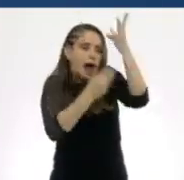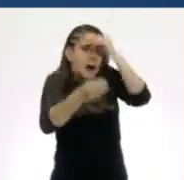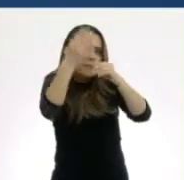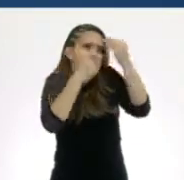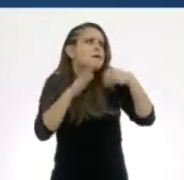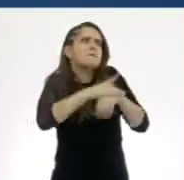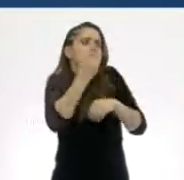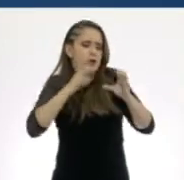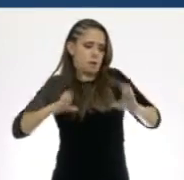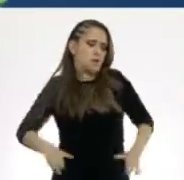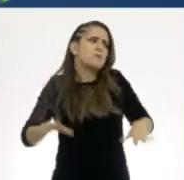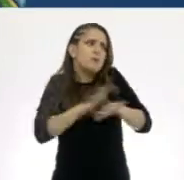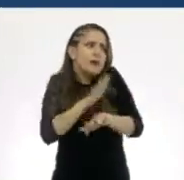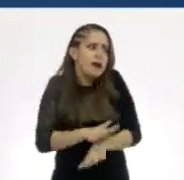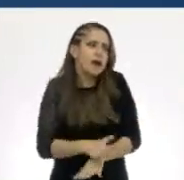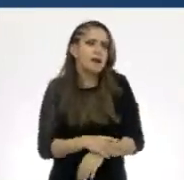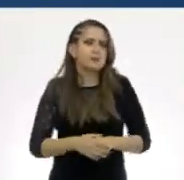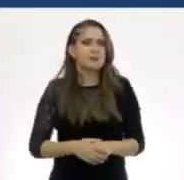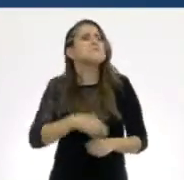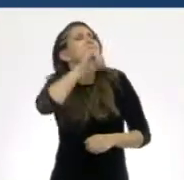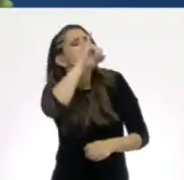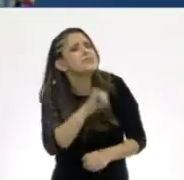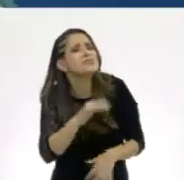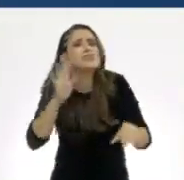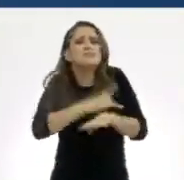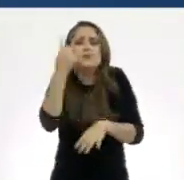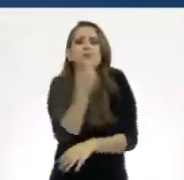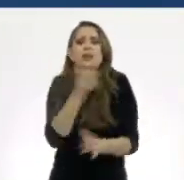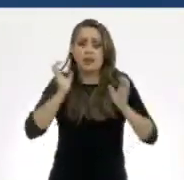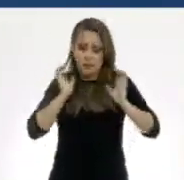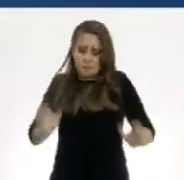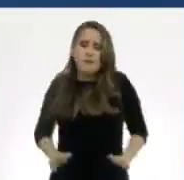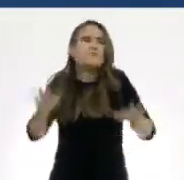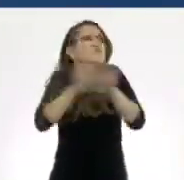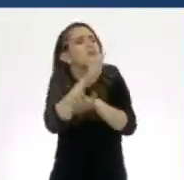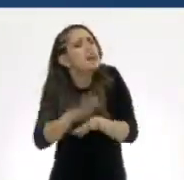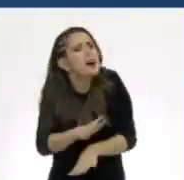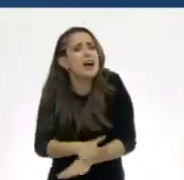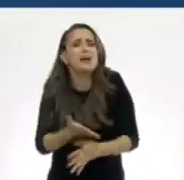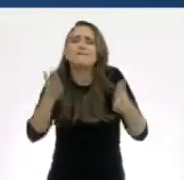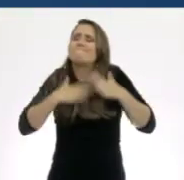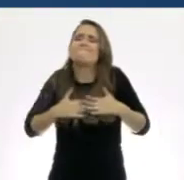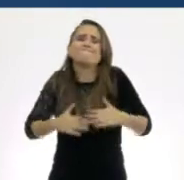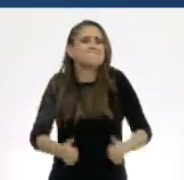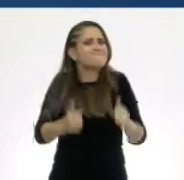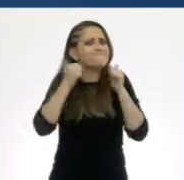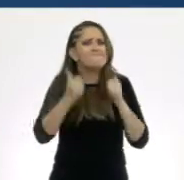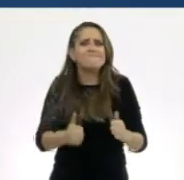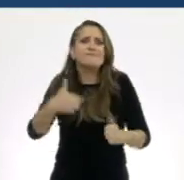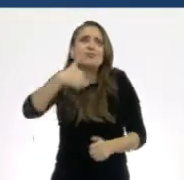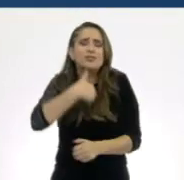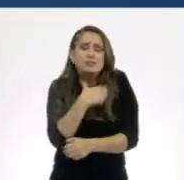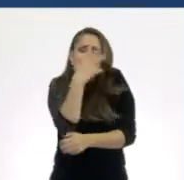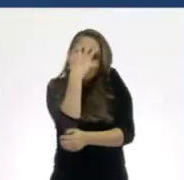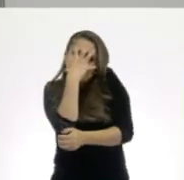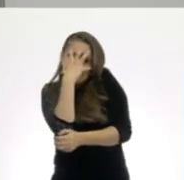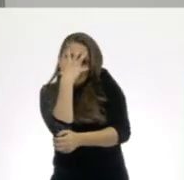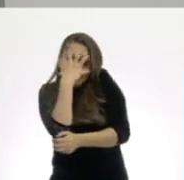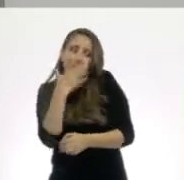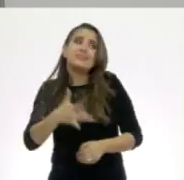Es que, maestra, ¿por qué? ¿Por qué me está pasando esto a mí? No lo puedo entender. Tengo un poco de pena.